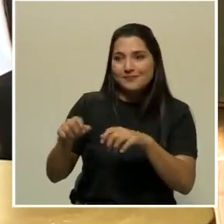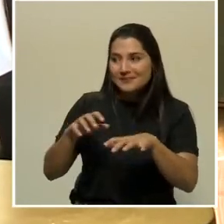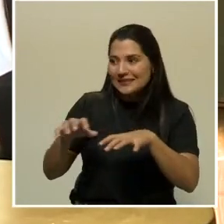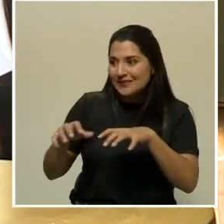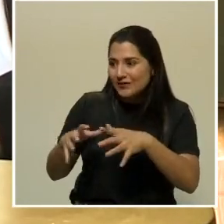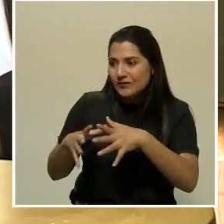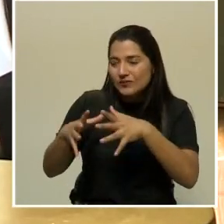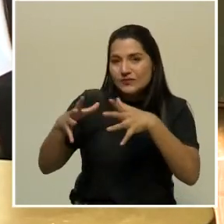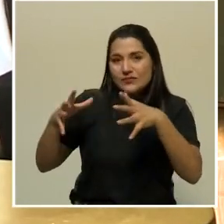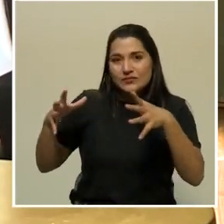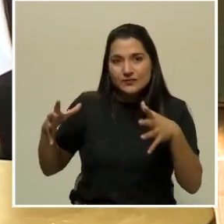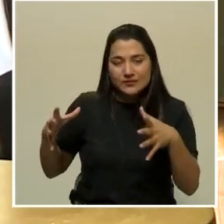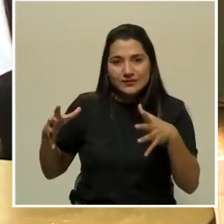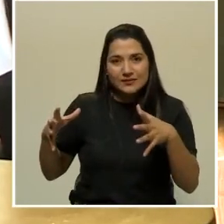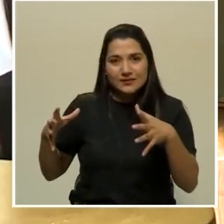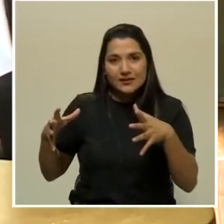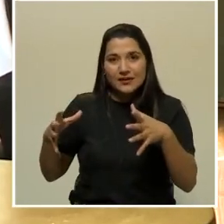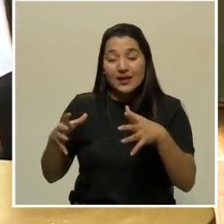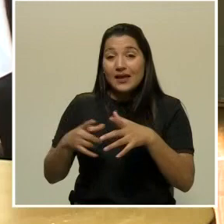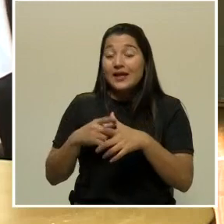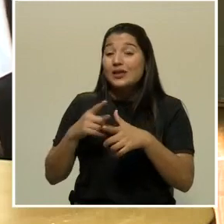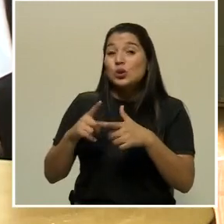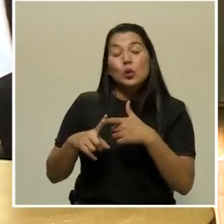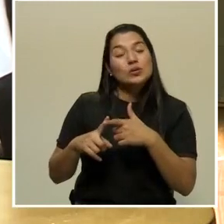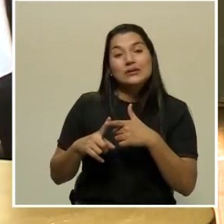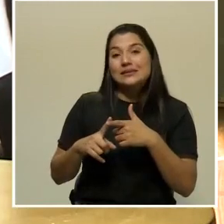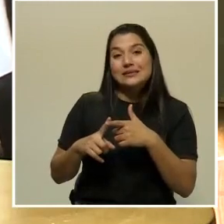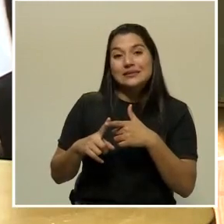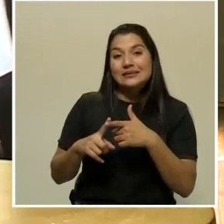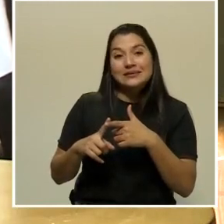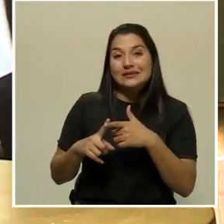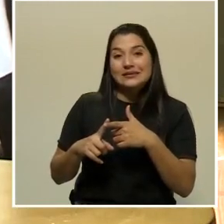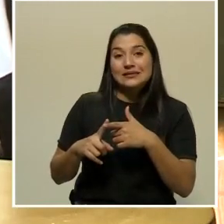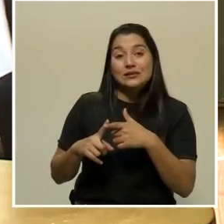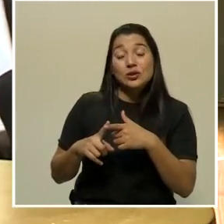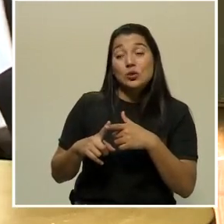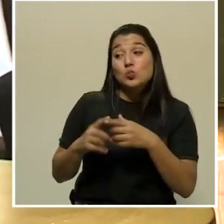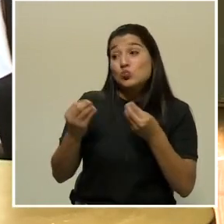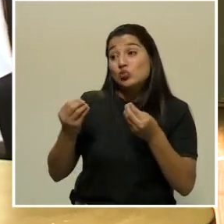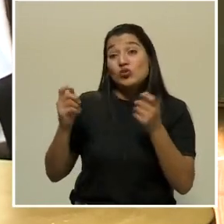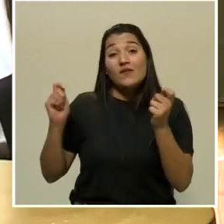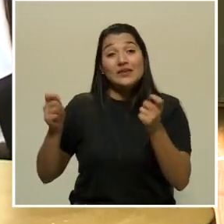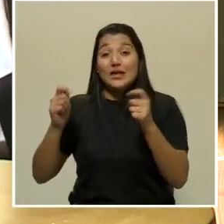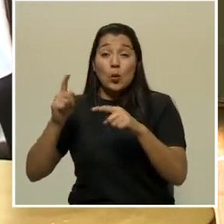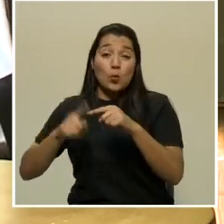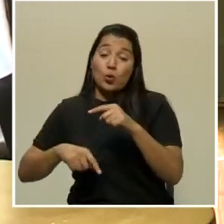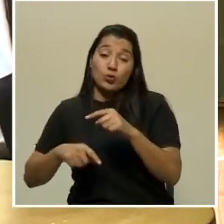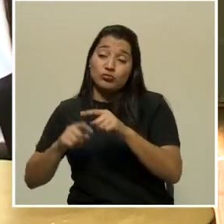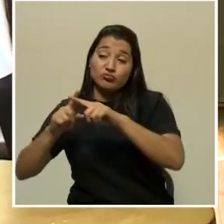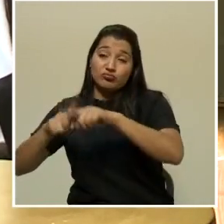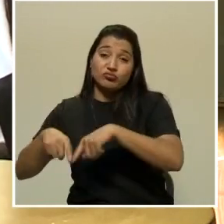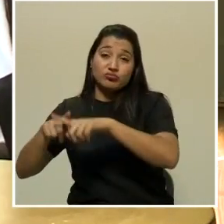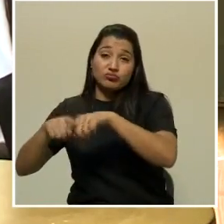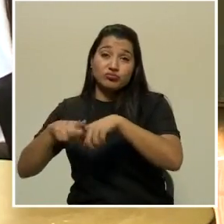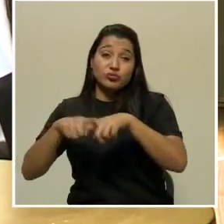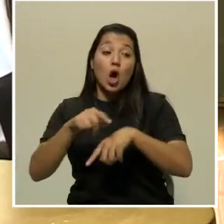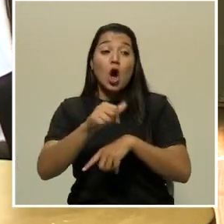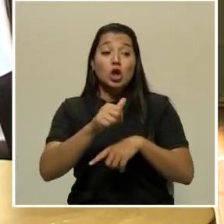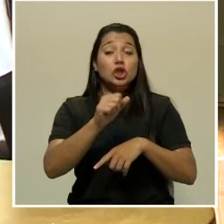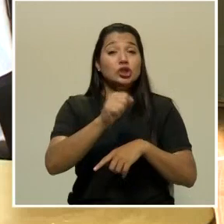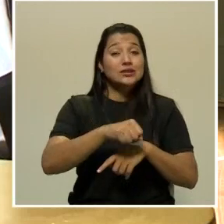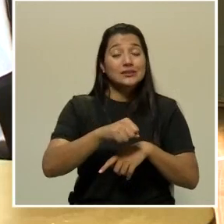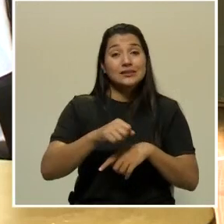en estas condiciones no iban a poder presentarse. Otros sí, otros muy funcionales y muy prósperos.